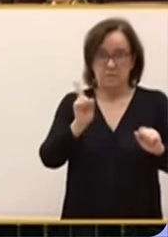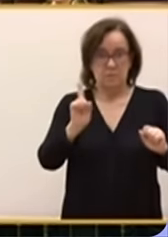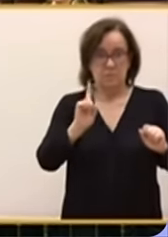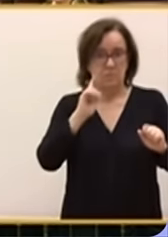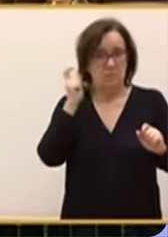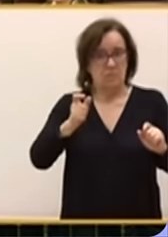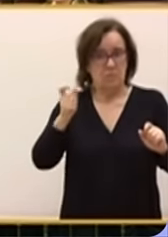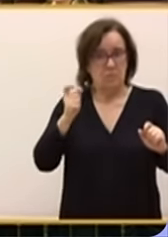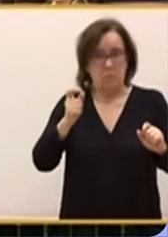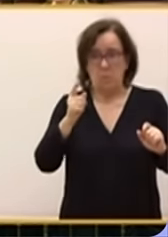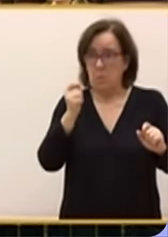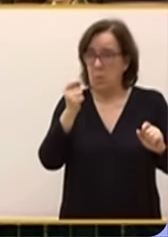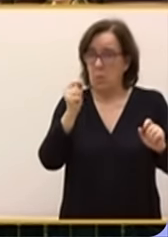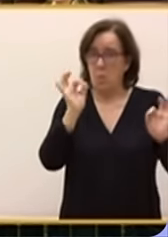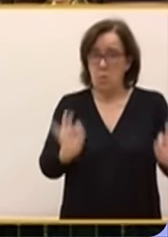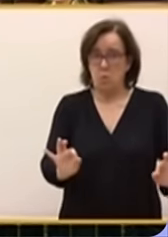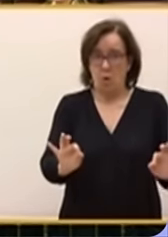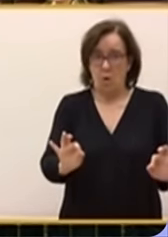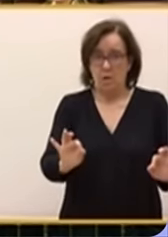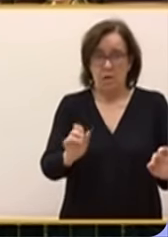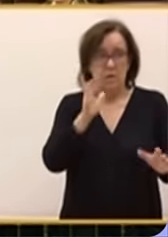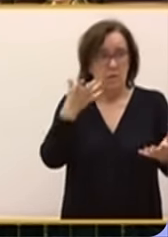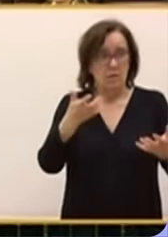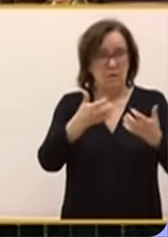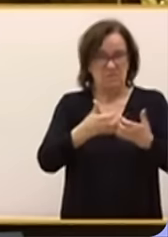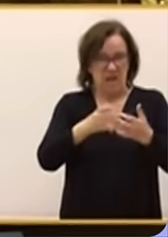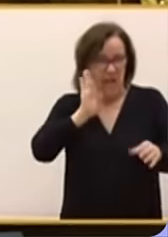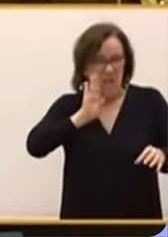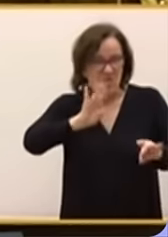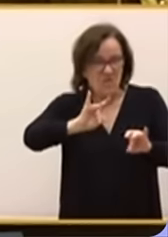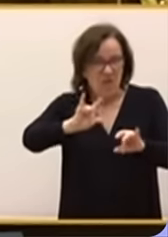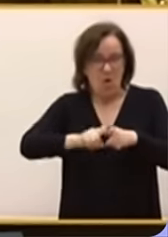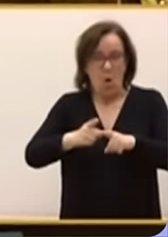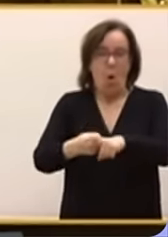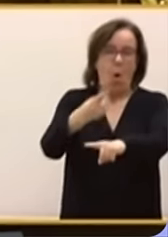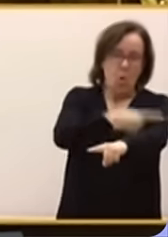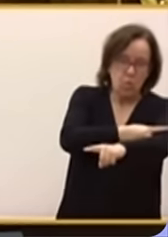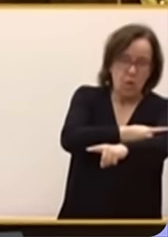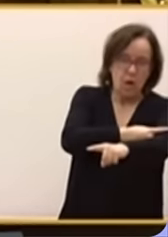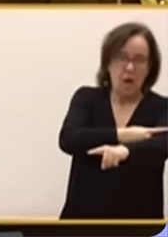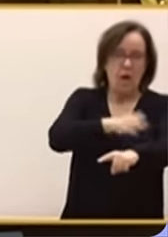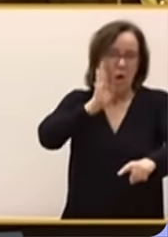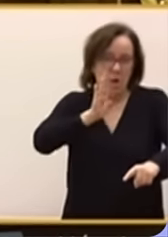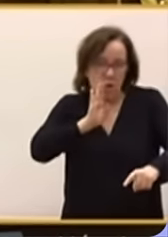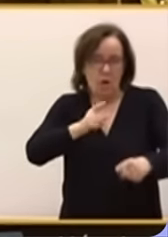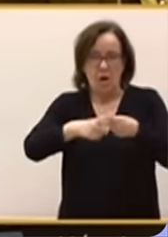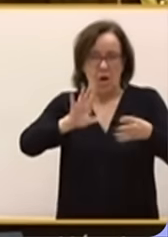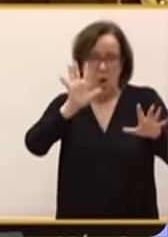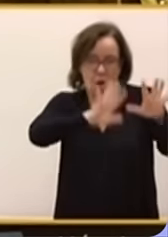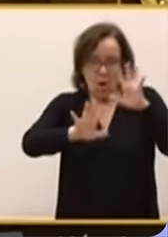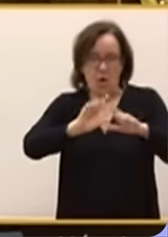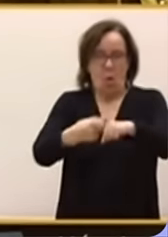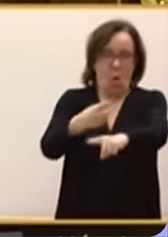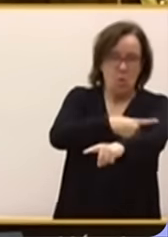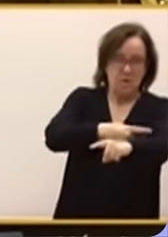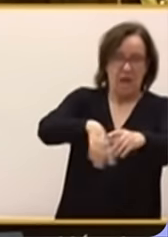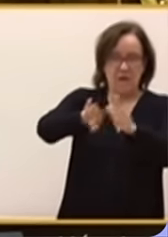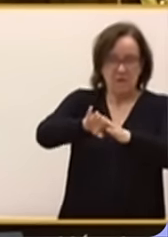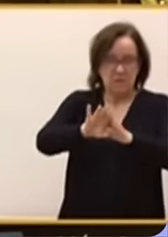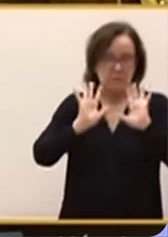ha durado unos minutos. Máquina de fango, ultras, fango y lodo, ultraderechistas,